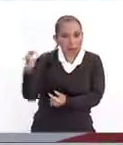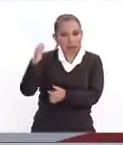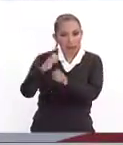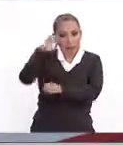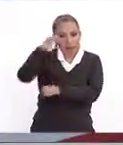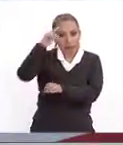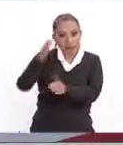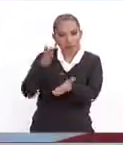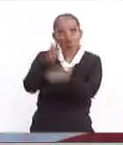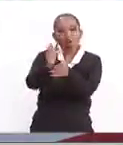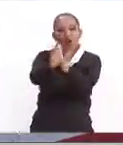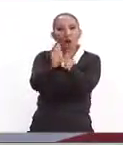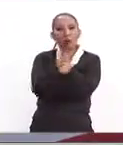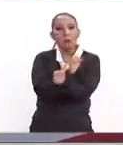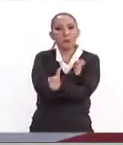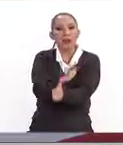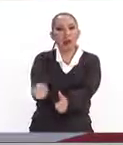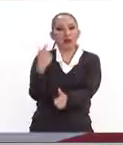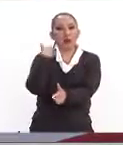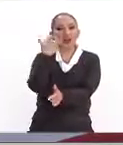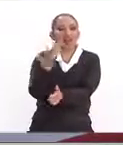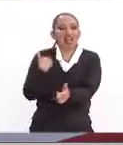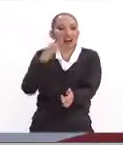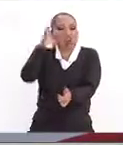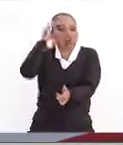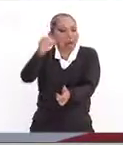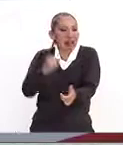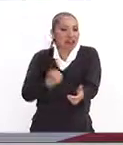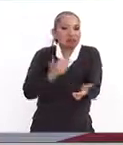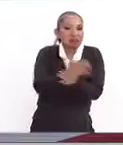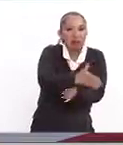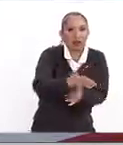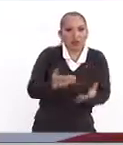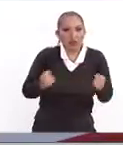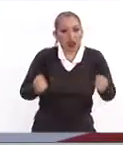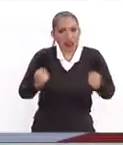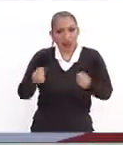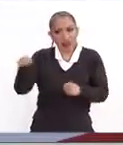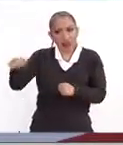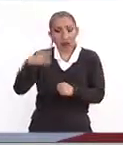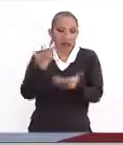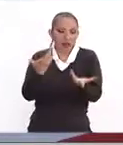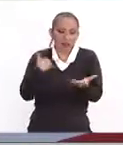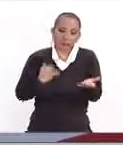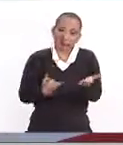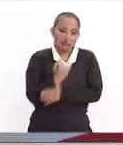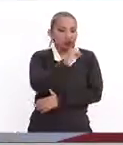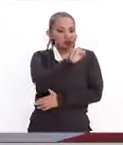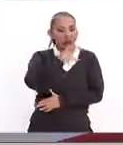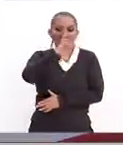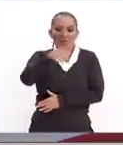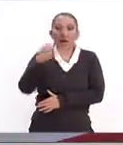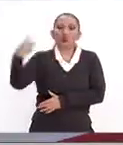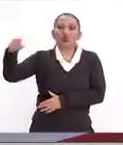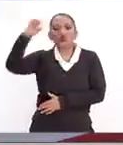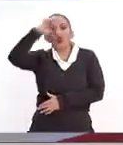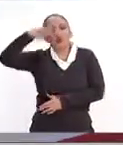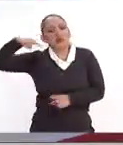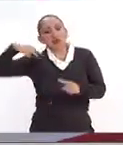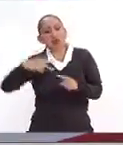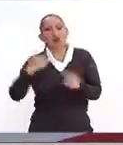involucrado precisamente en las filas del crimen organizado y han cometido verdaderos crímenes y por ello se toma esta resolución. Desde su perspectiva,